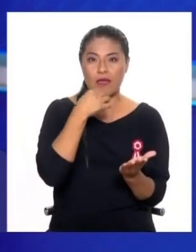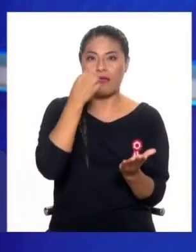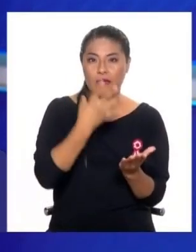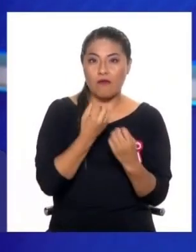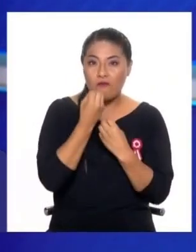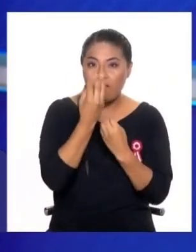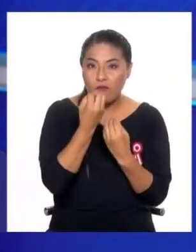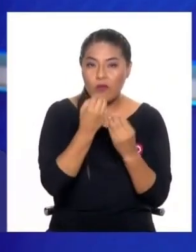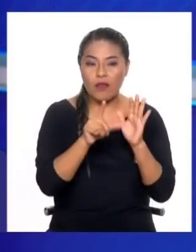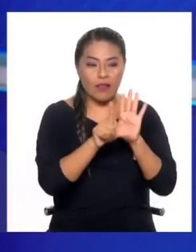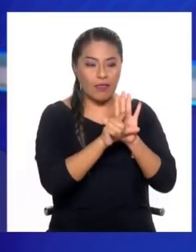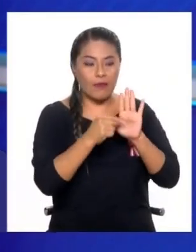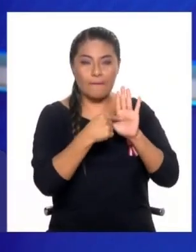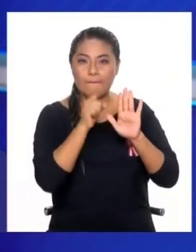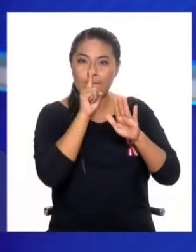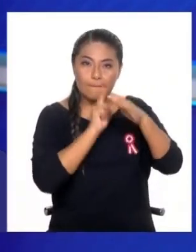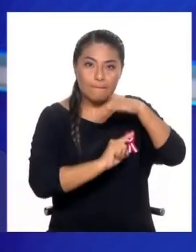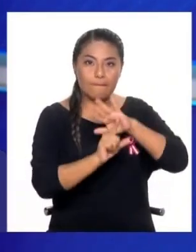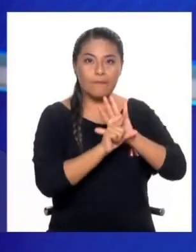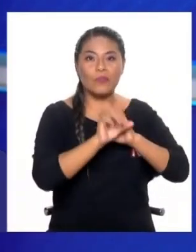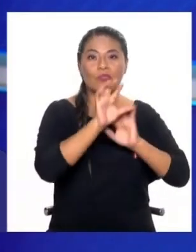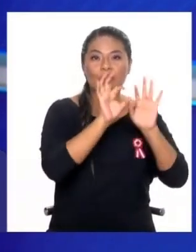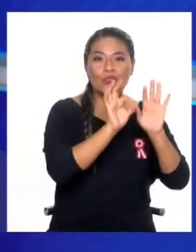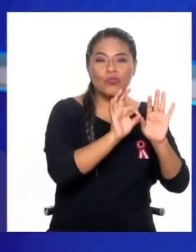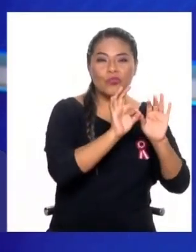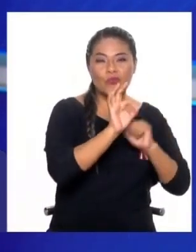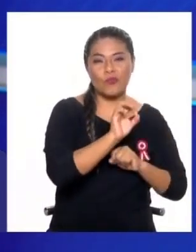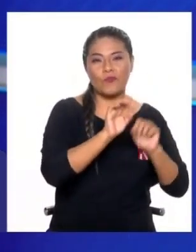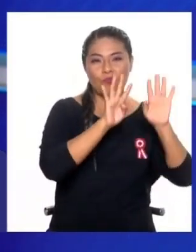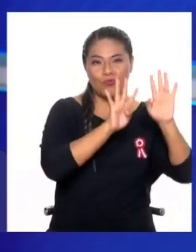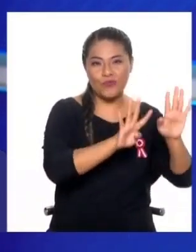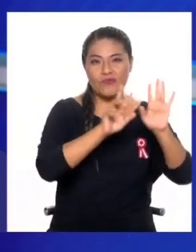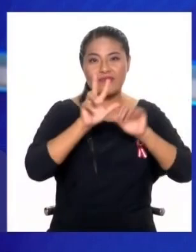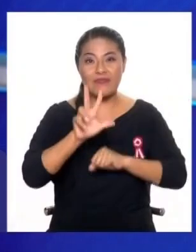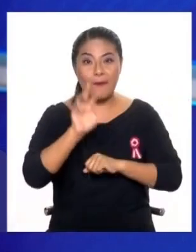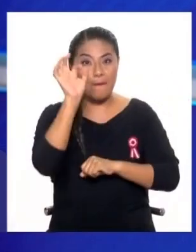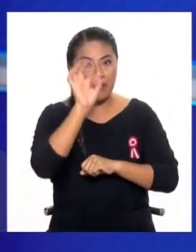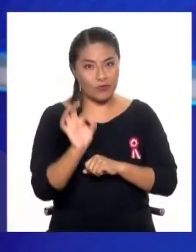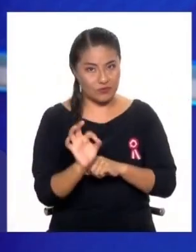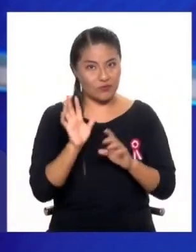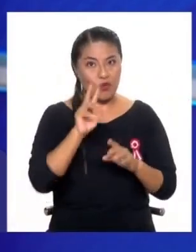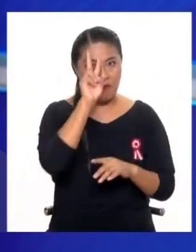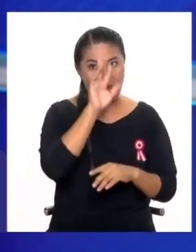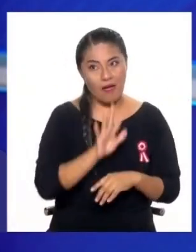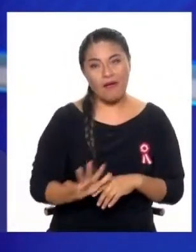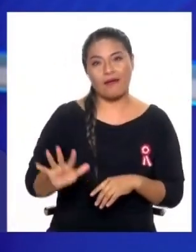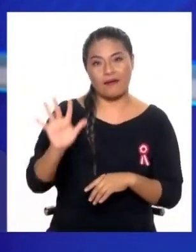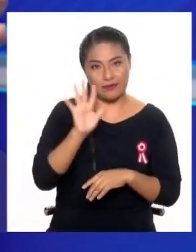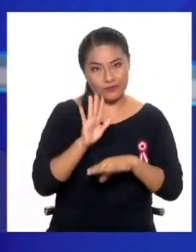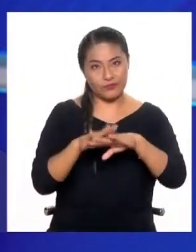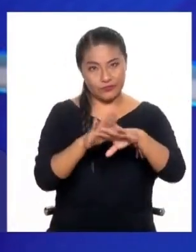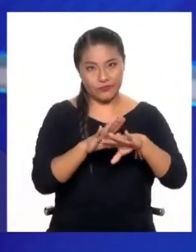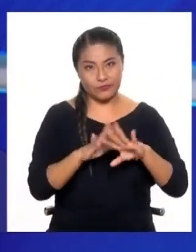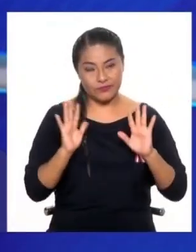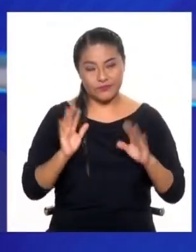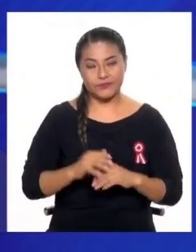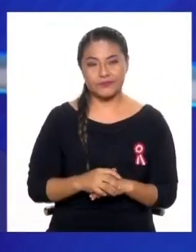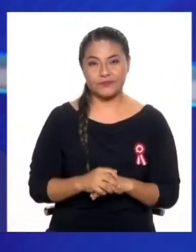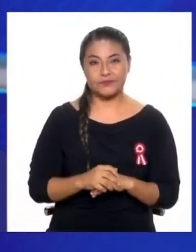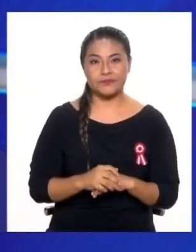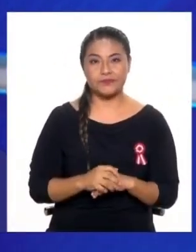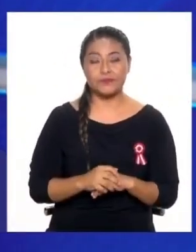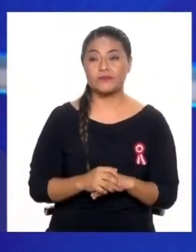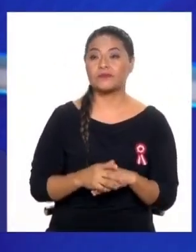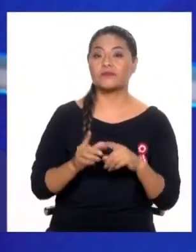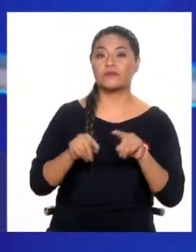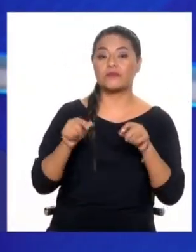ilegal. 93% en todo el país. Claro, esto es equilibrando todas las ciudades más grandes. Pero si vemos,